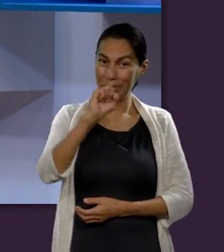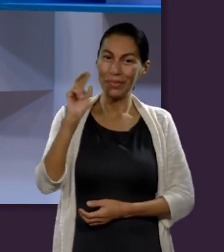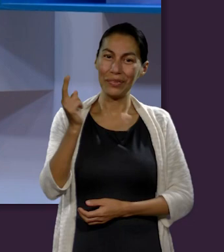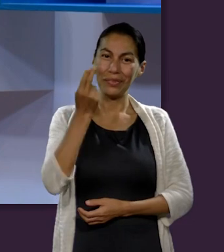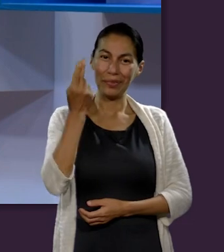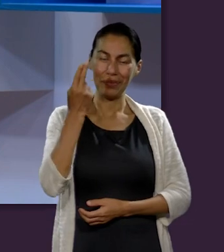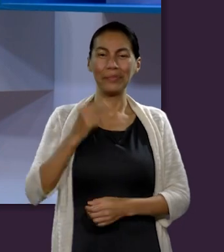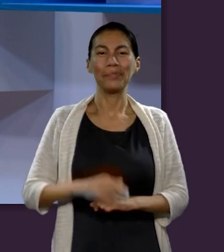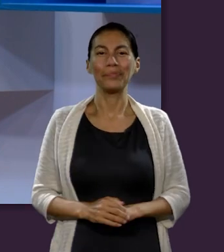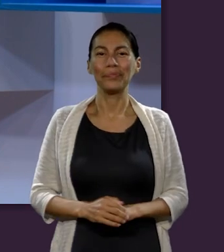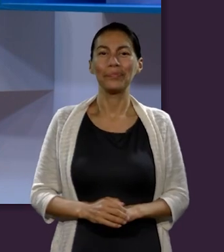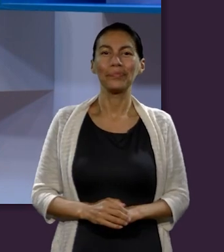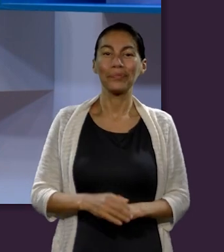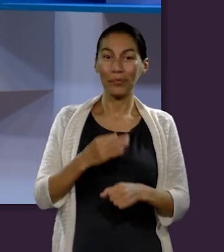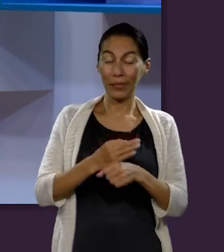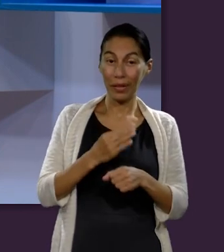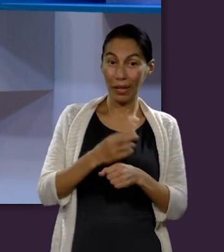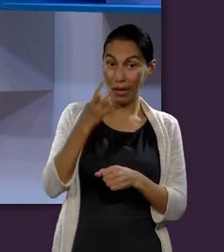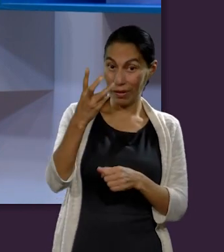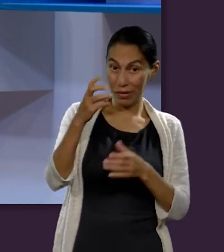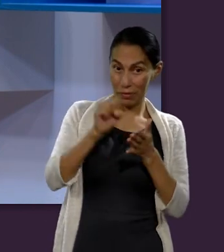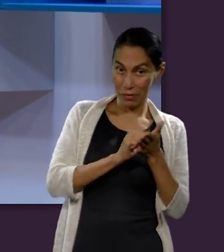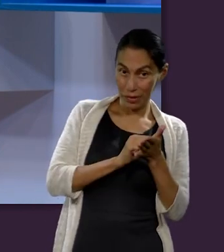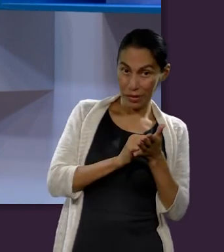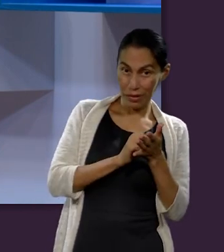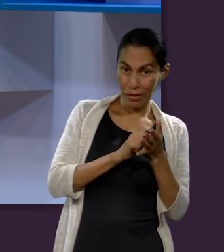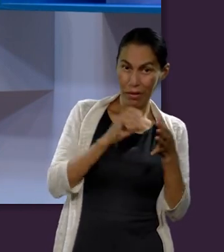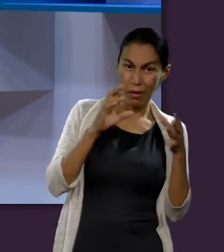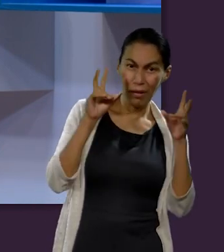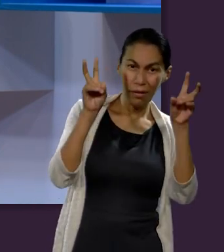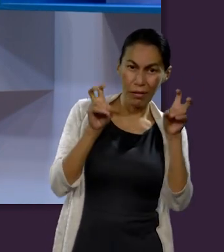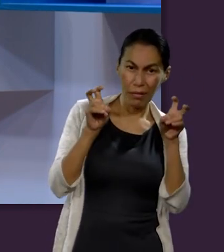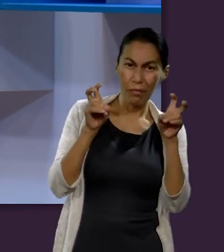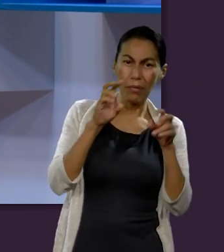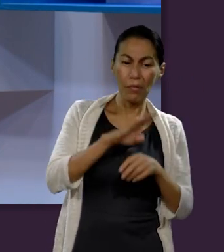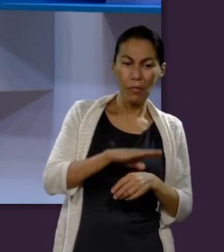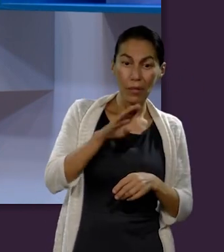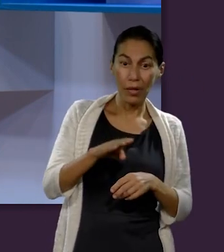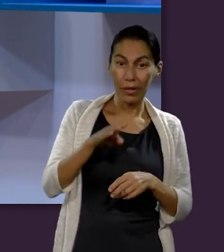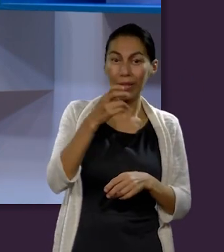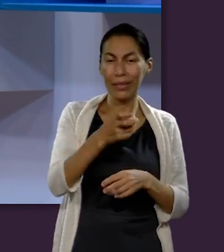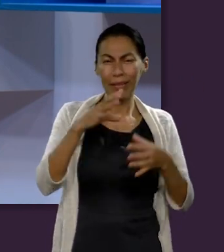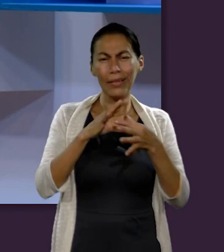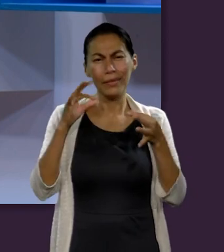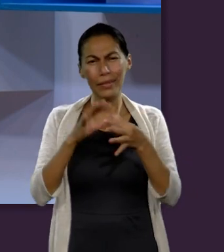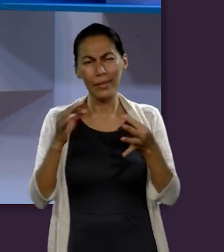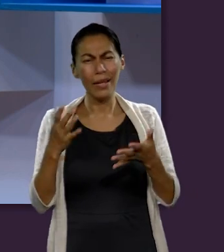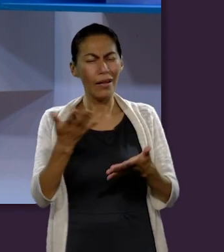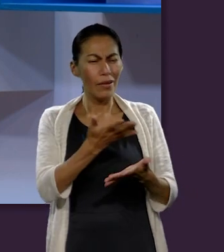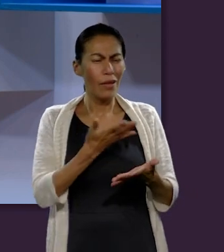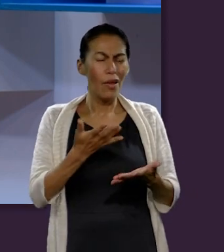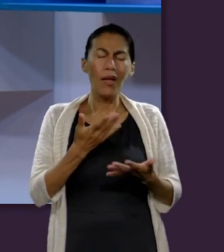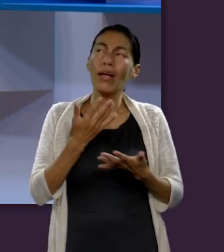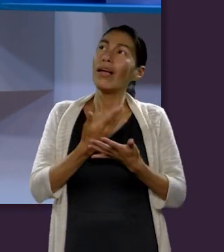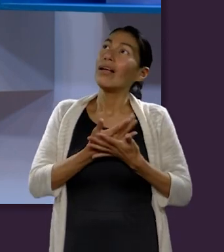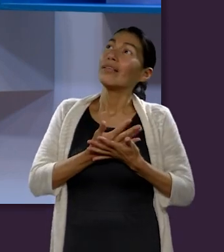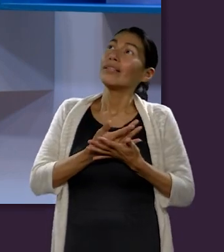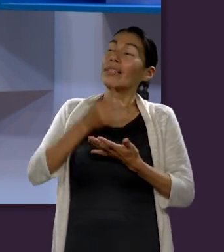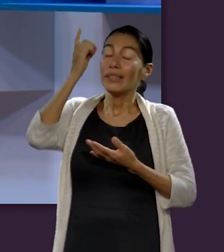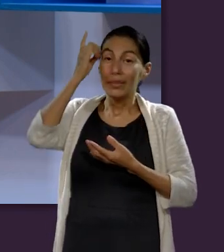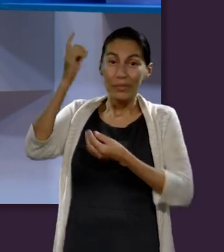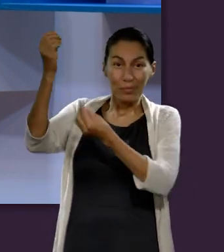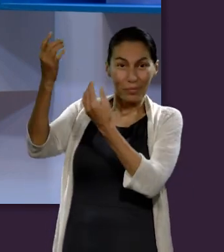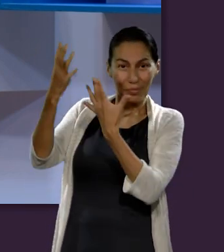Sabática Universitaria. Este trimestre estamos hablando sobre el tema de la muerte, pero lo estamos haciendo a la luz de la